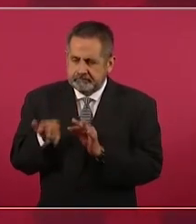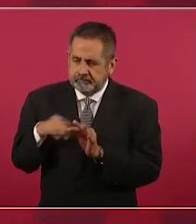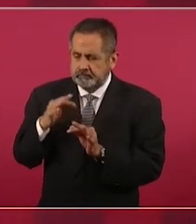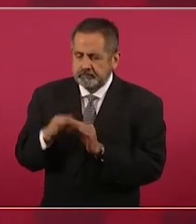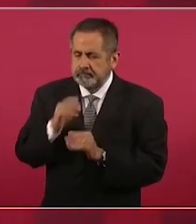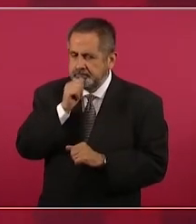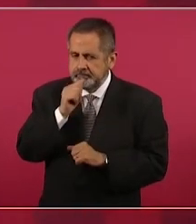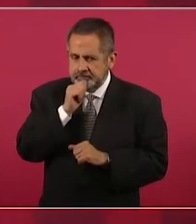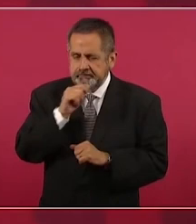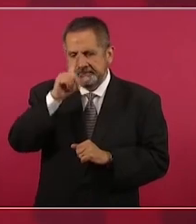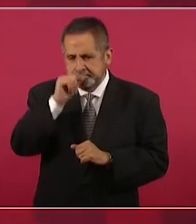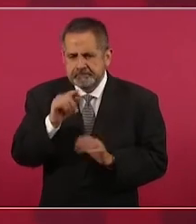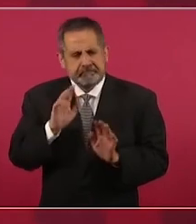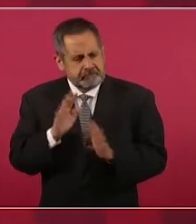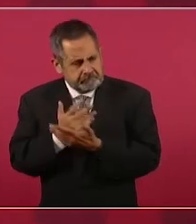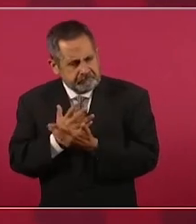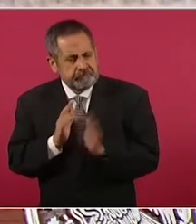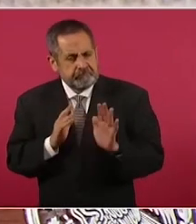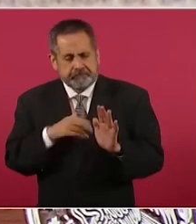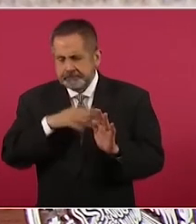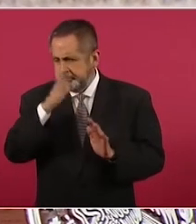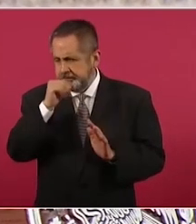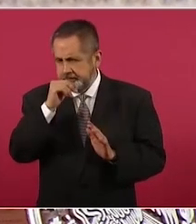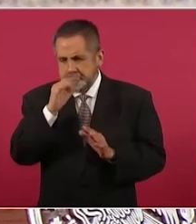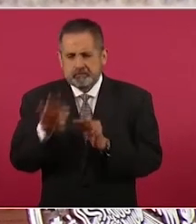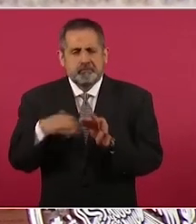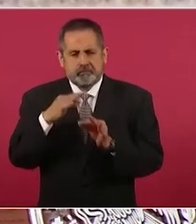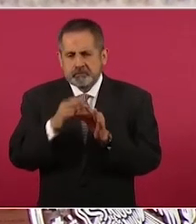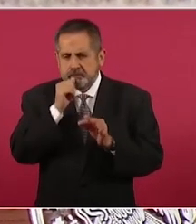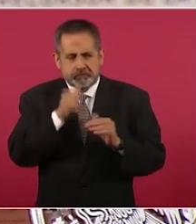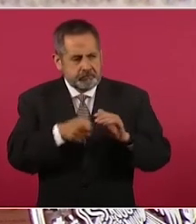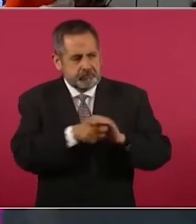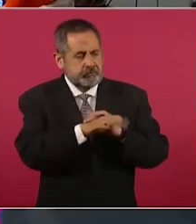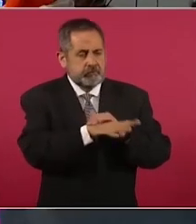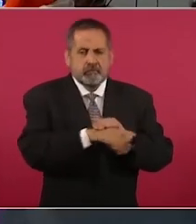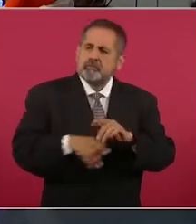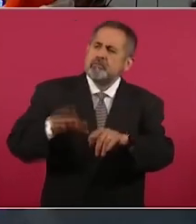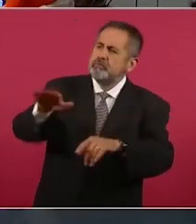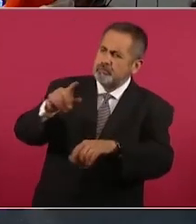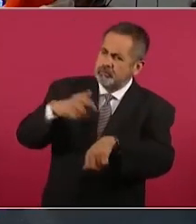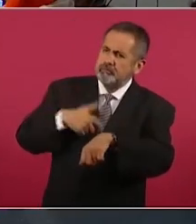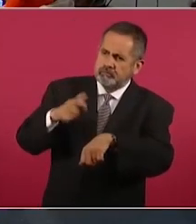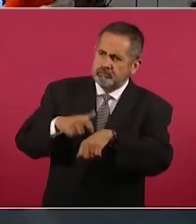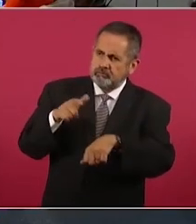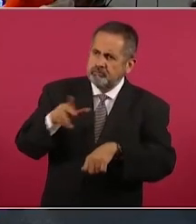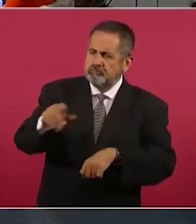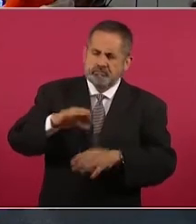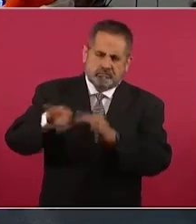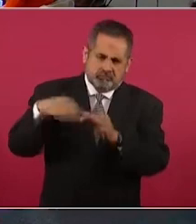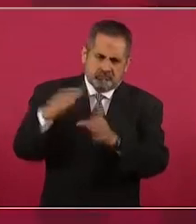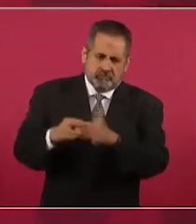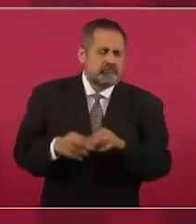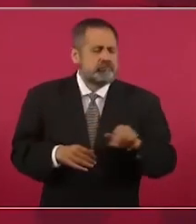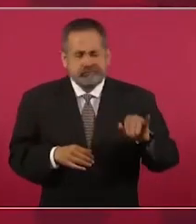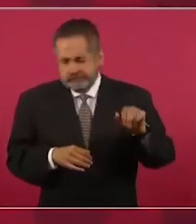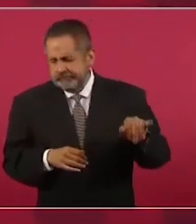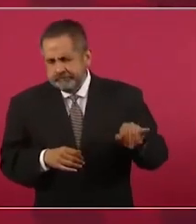he podido cumplir pero se alcanzará el tiempo para cumplir ese compromiso este